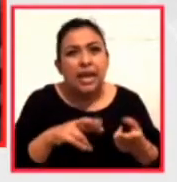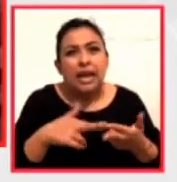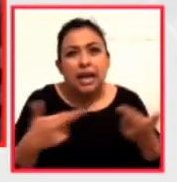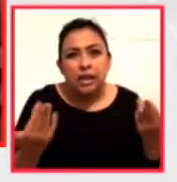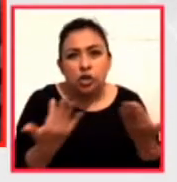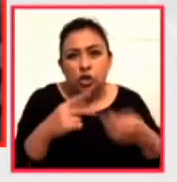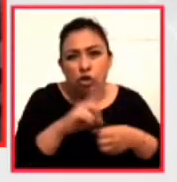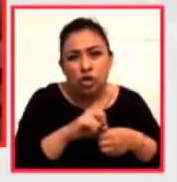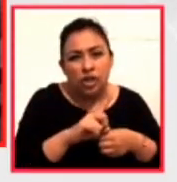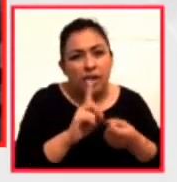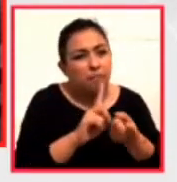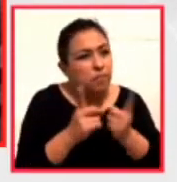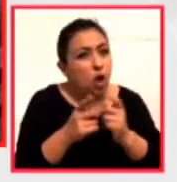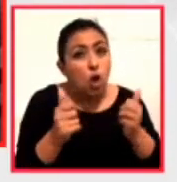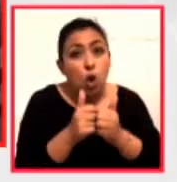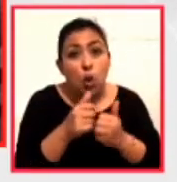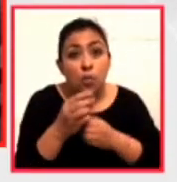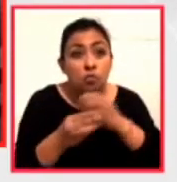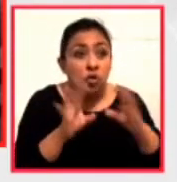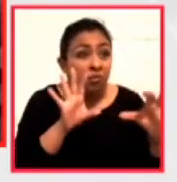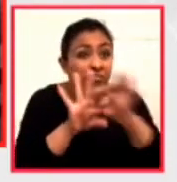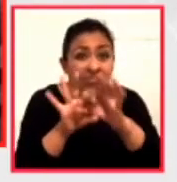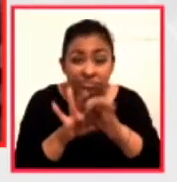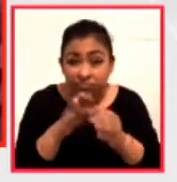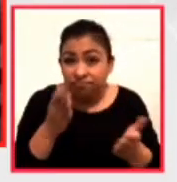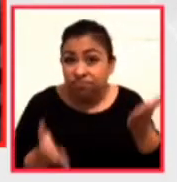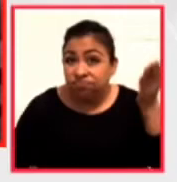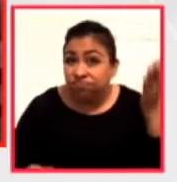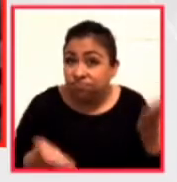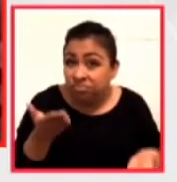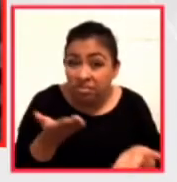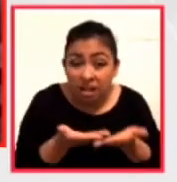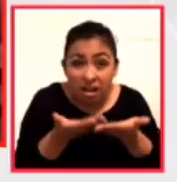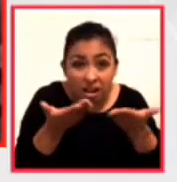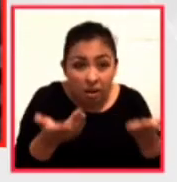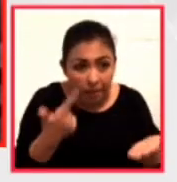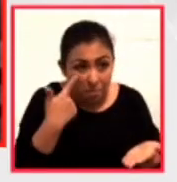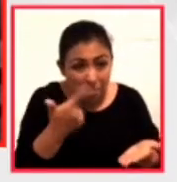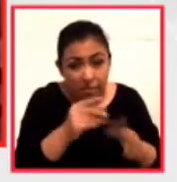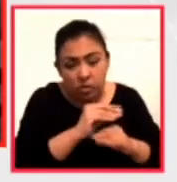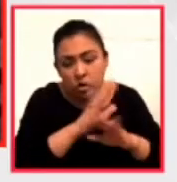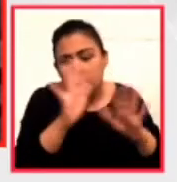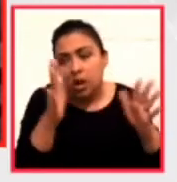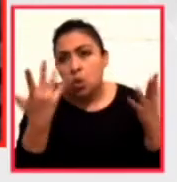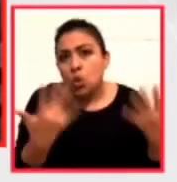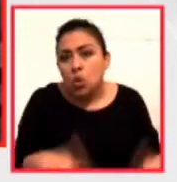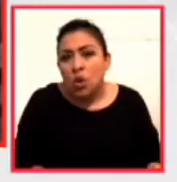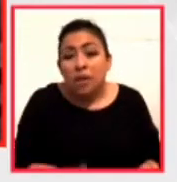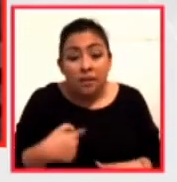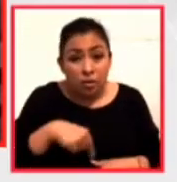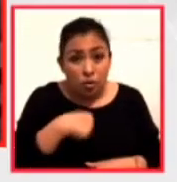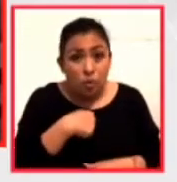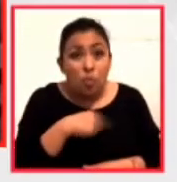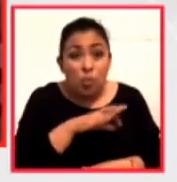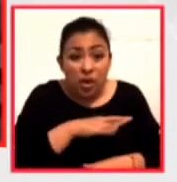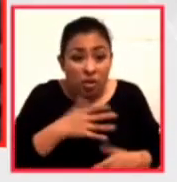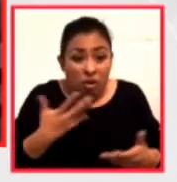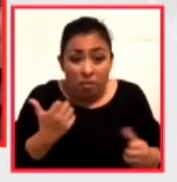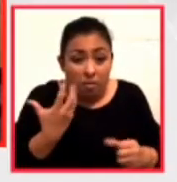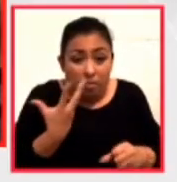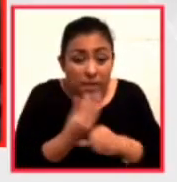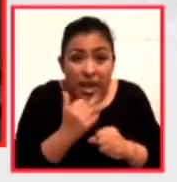con el mundo está ahora evidenciado nuestra capacidad de acción global